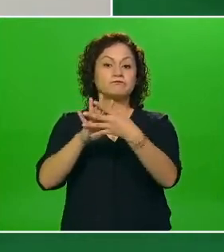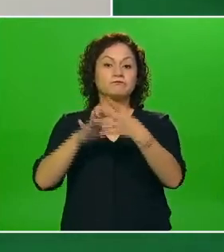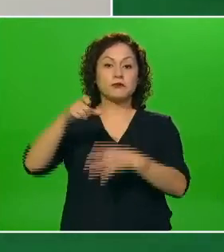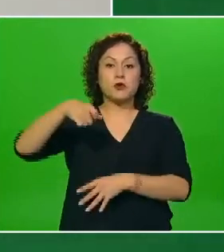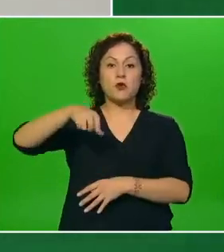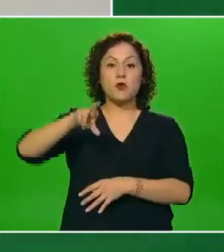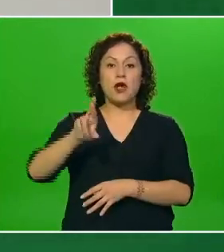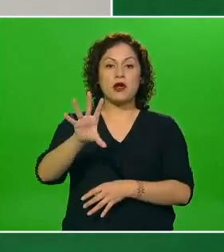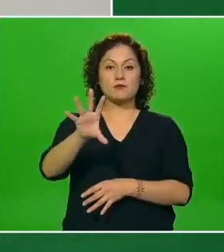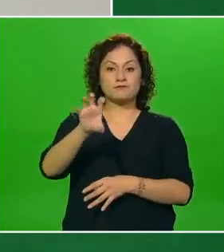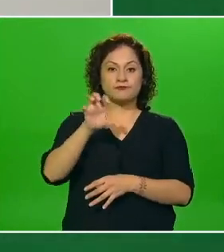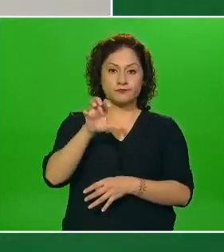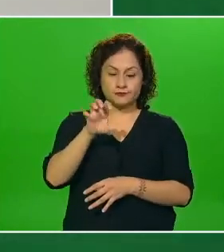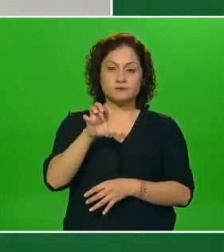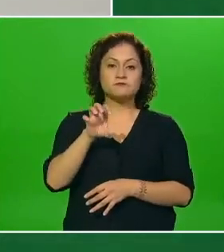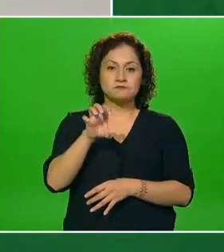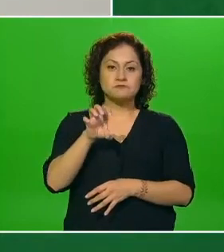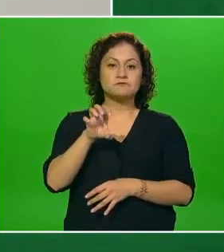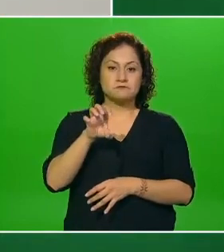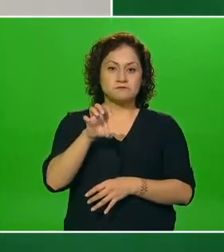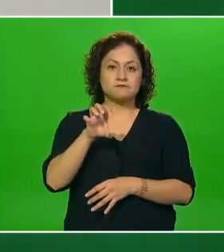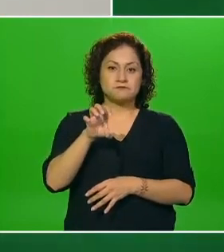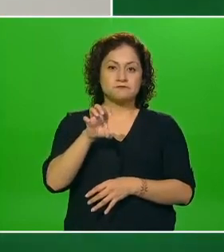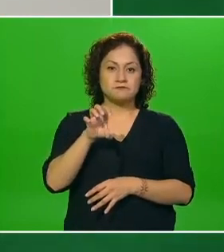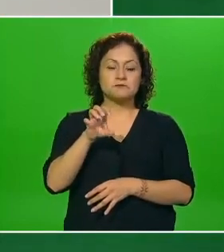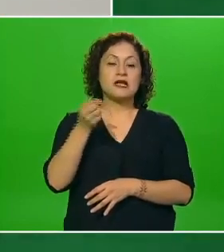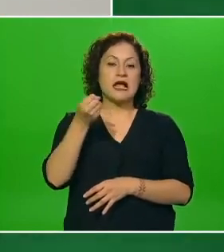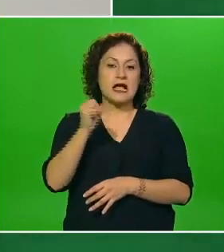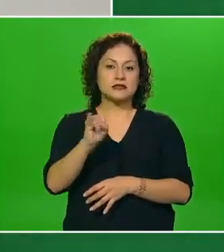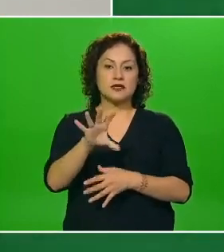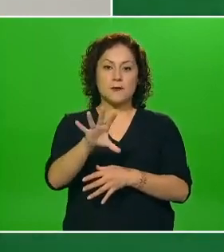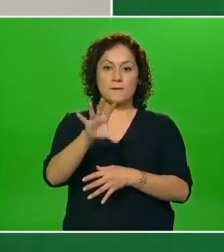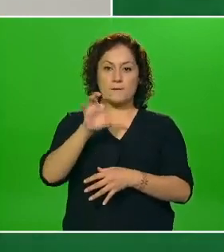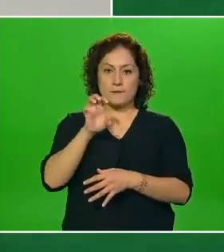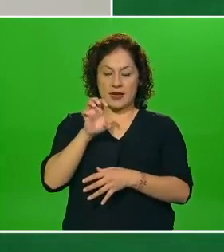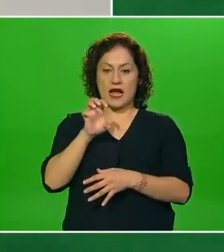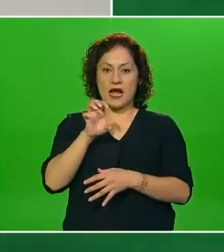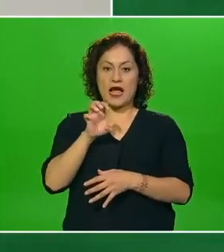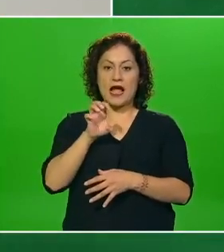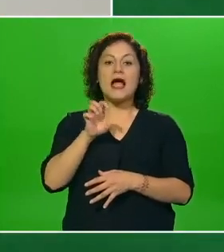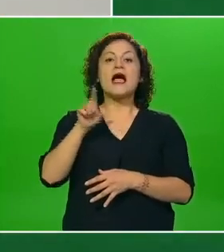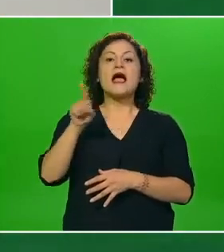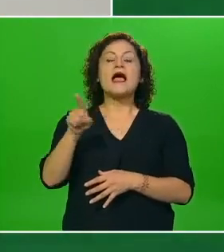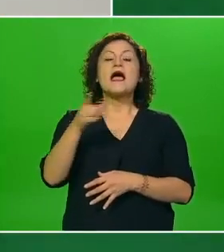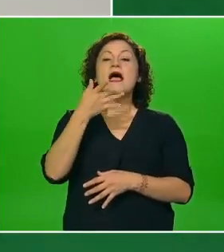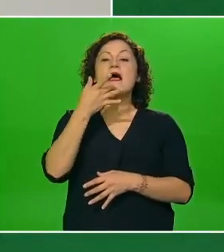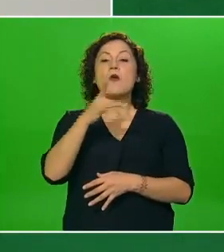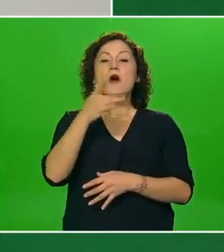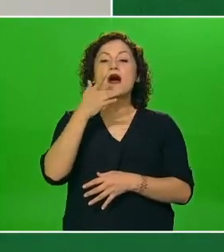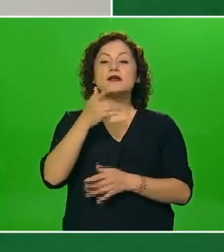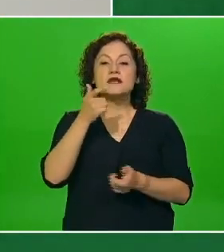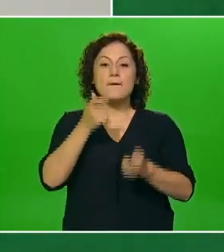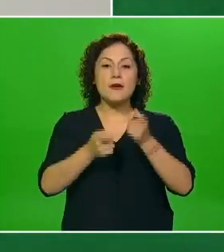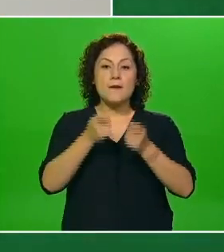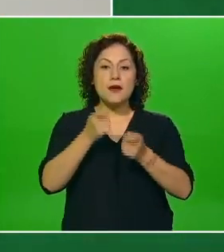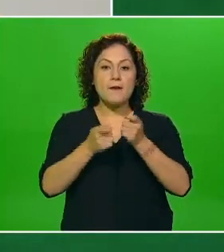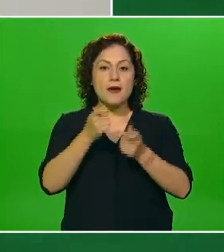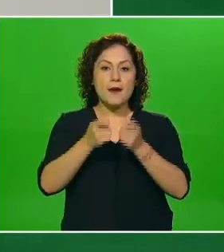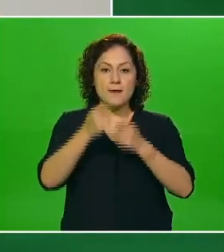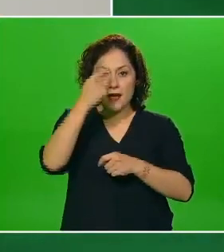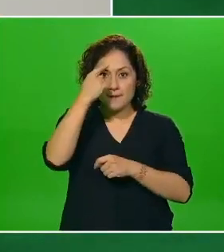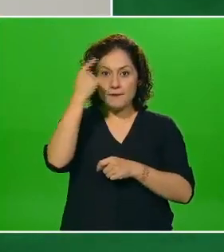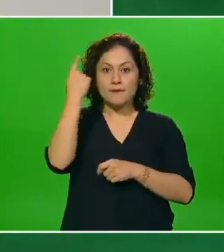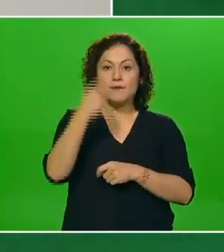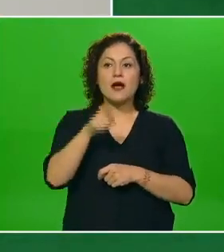la pantalla con lo cual se activará un chatbot del doctor Armando Vacunos el cual también está preparado con